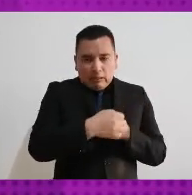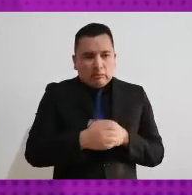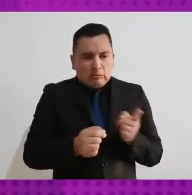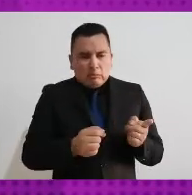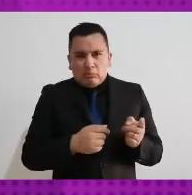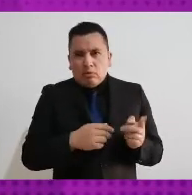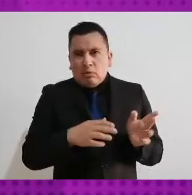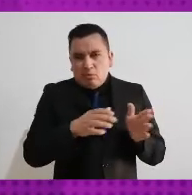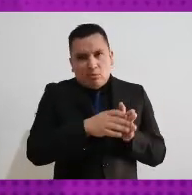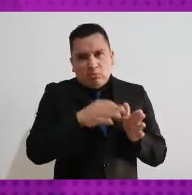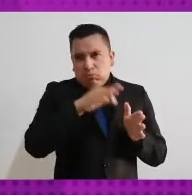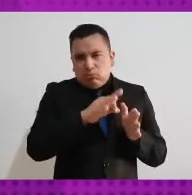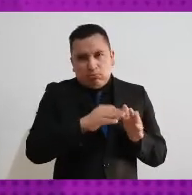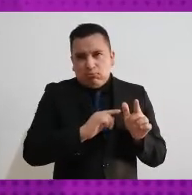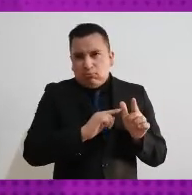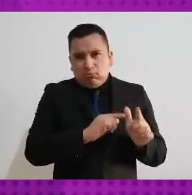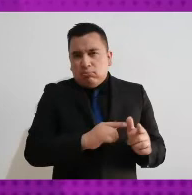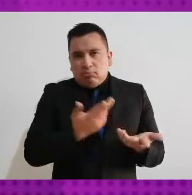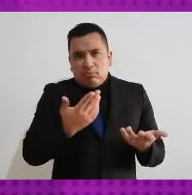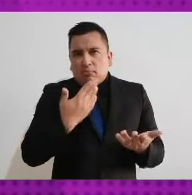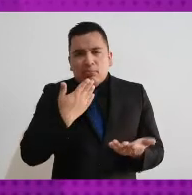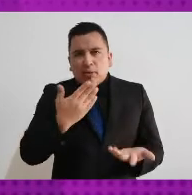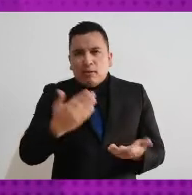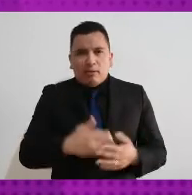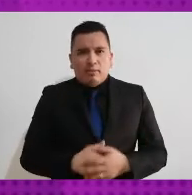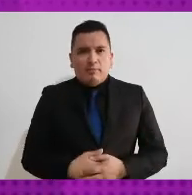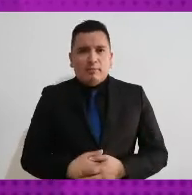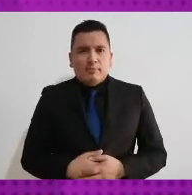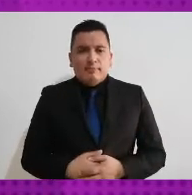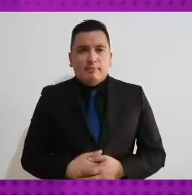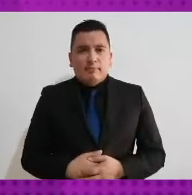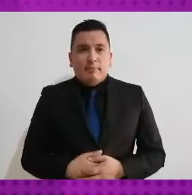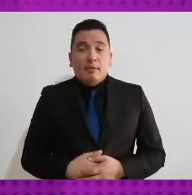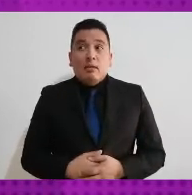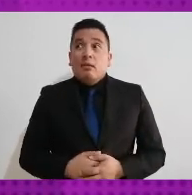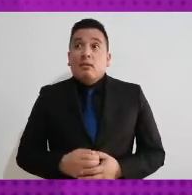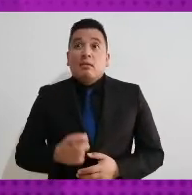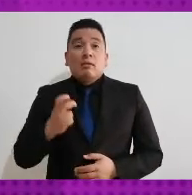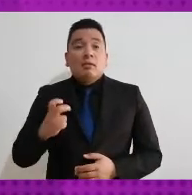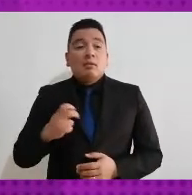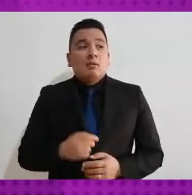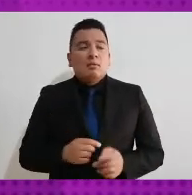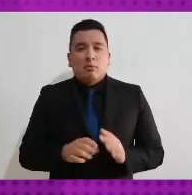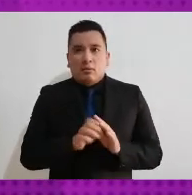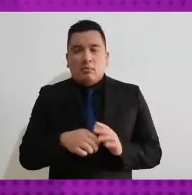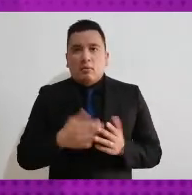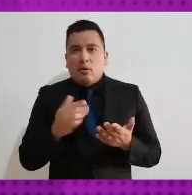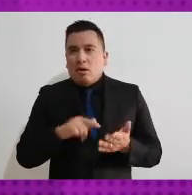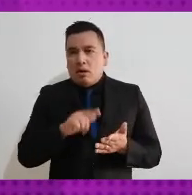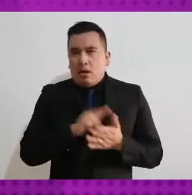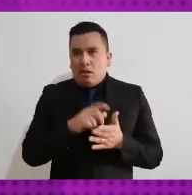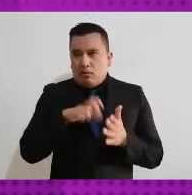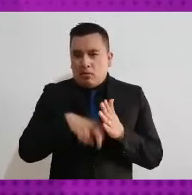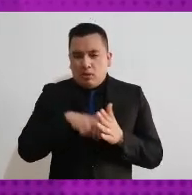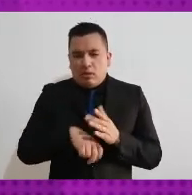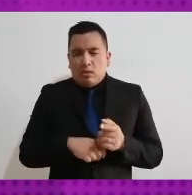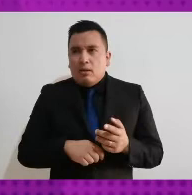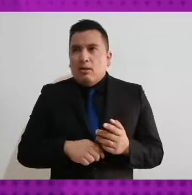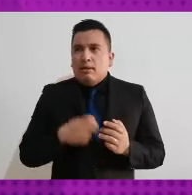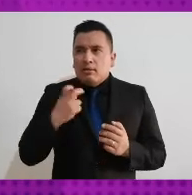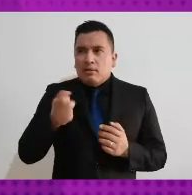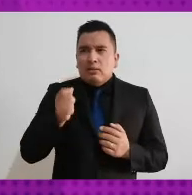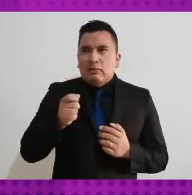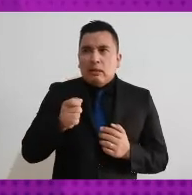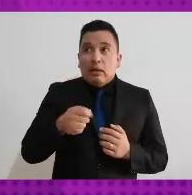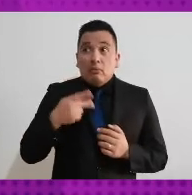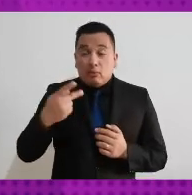entonces en este caso como bien comentas no estaríamos hablando en sí de una acción afirmativa sino de reconocer